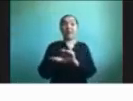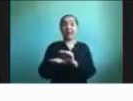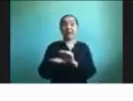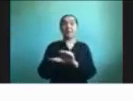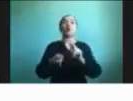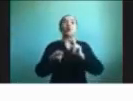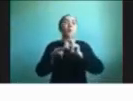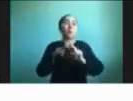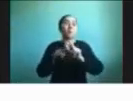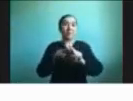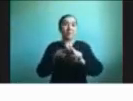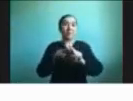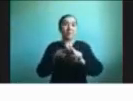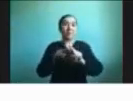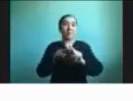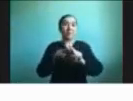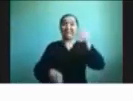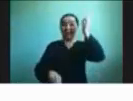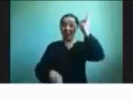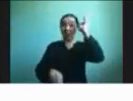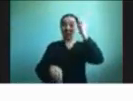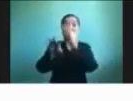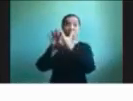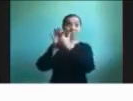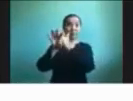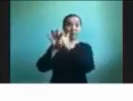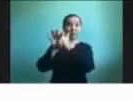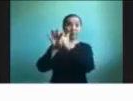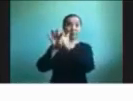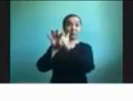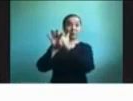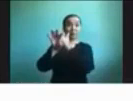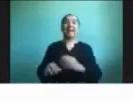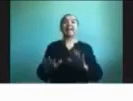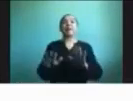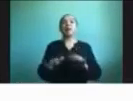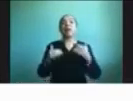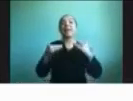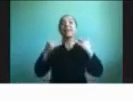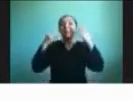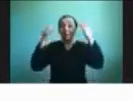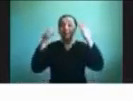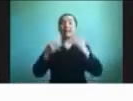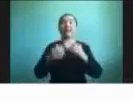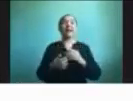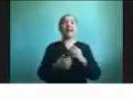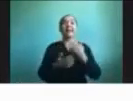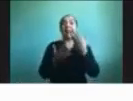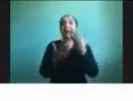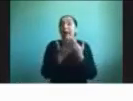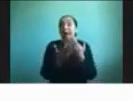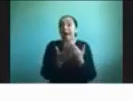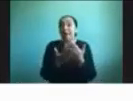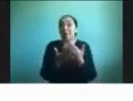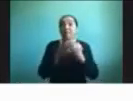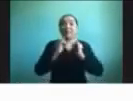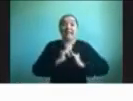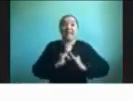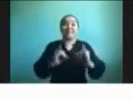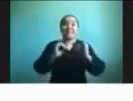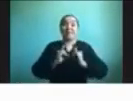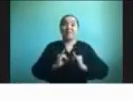webinar para ustedes. Así que esperamos que puedan disfrutar y sacarle mucho provecho a la información que les vayamos entregando.